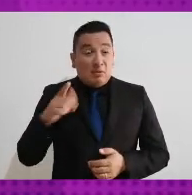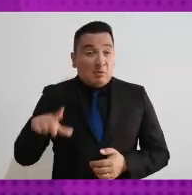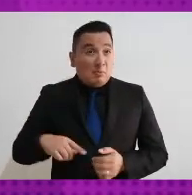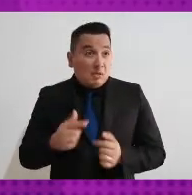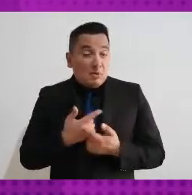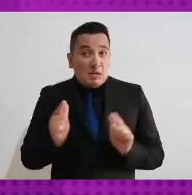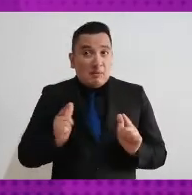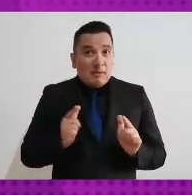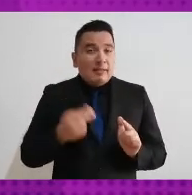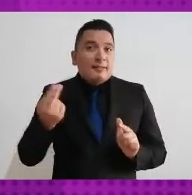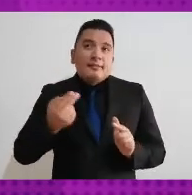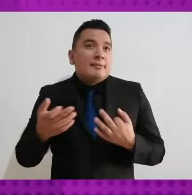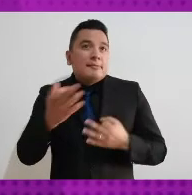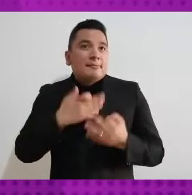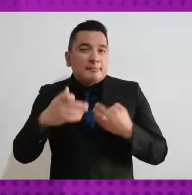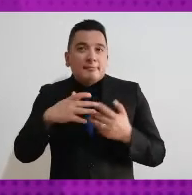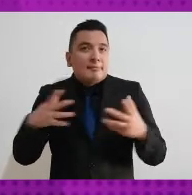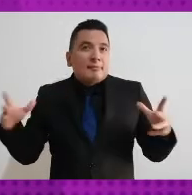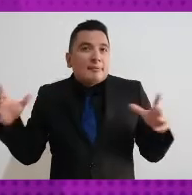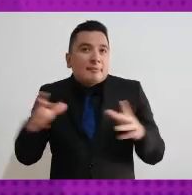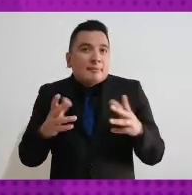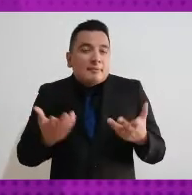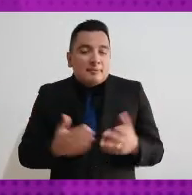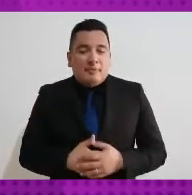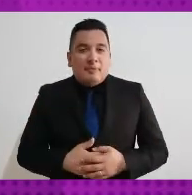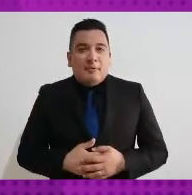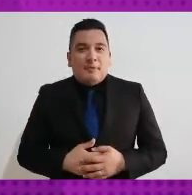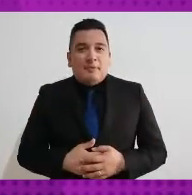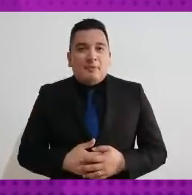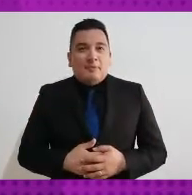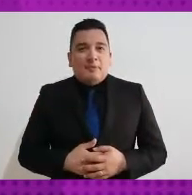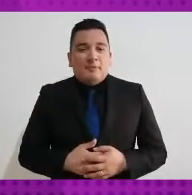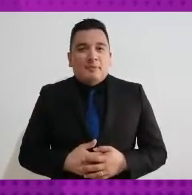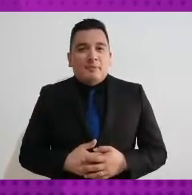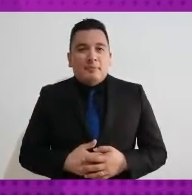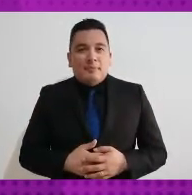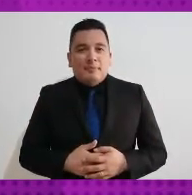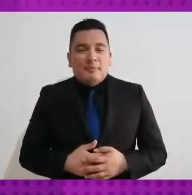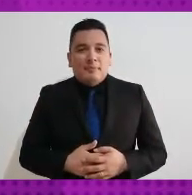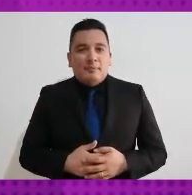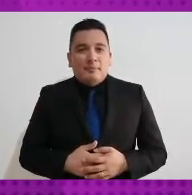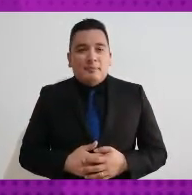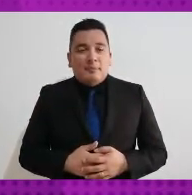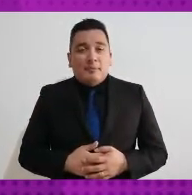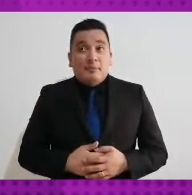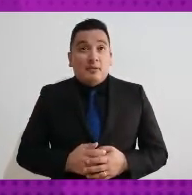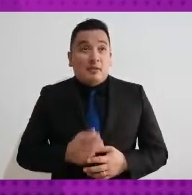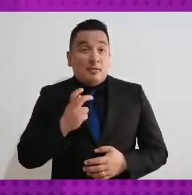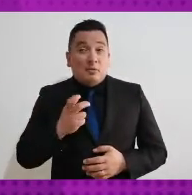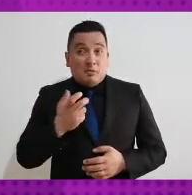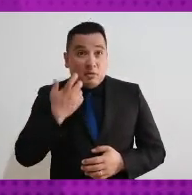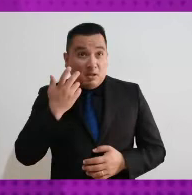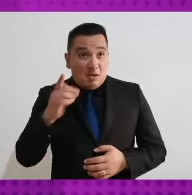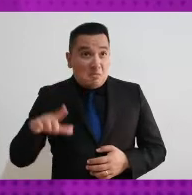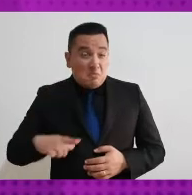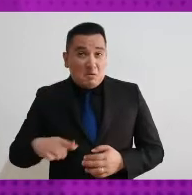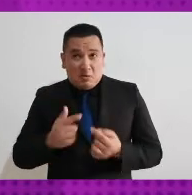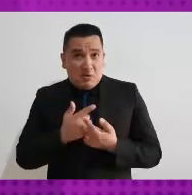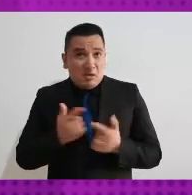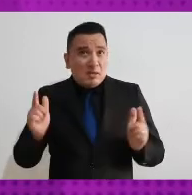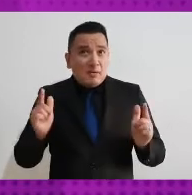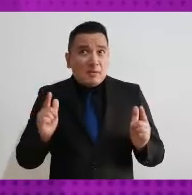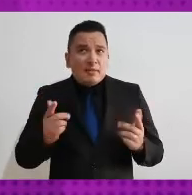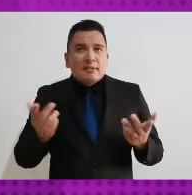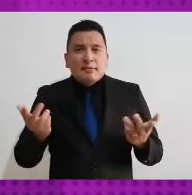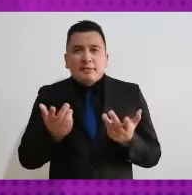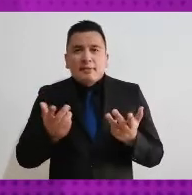son compatibles con la democracia entonces yo creo que una de las mayores virtudes que tiene la democracia es que si bien es